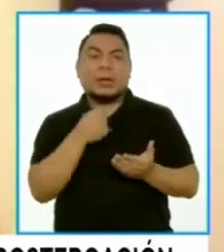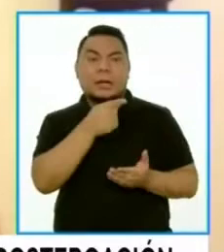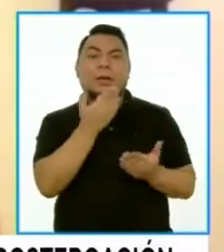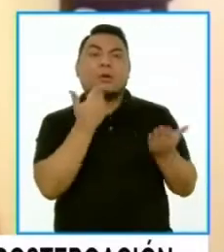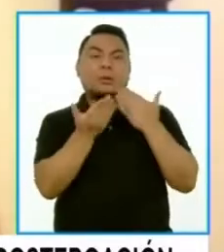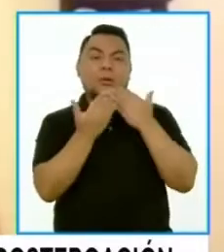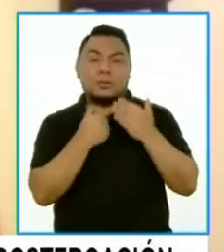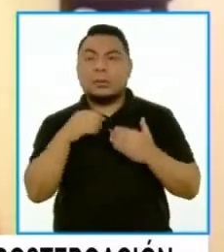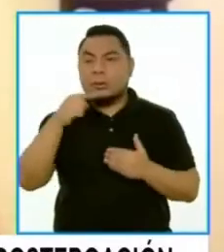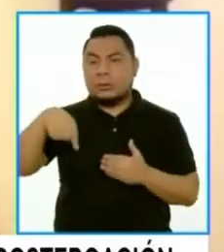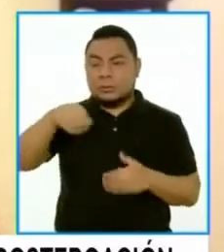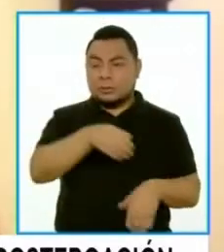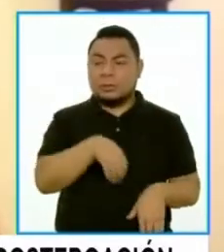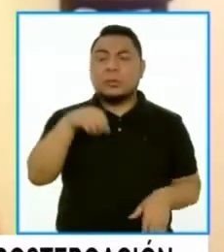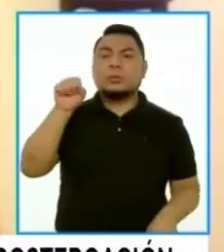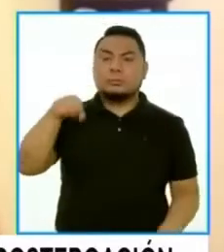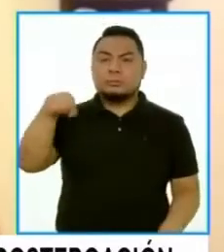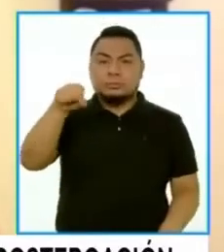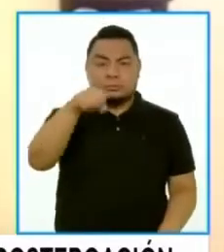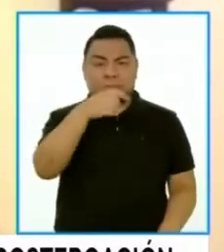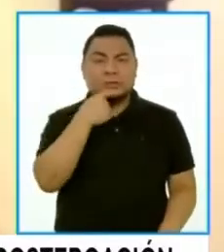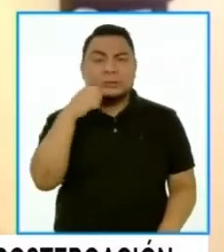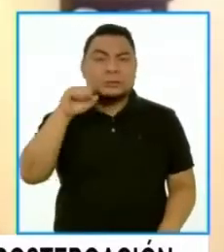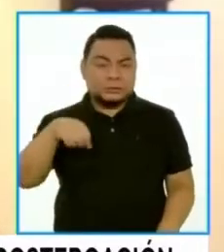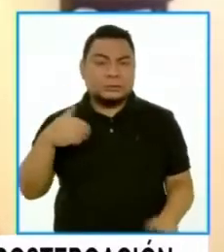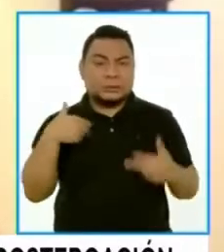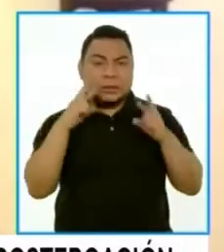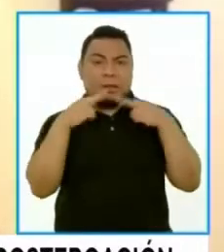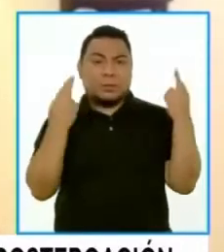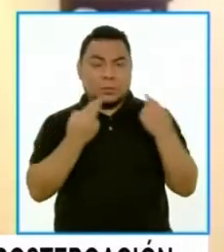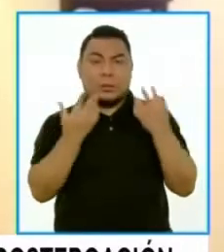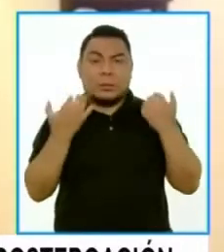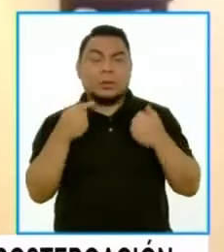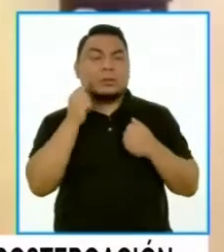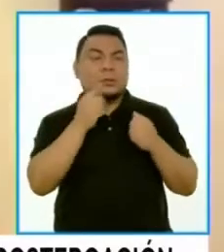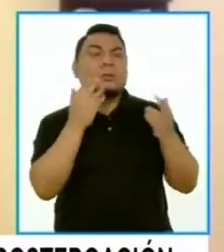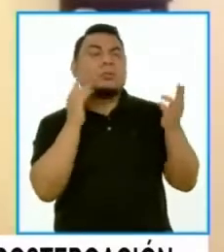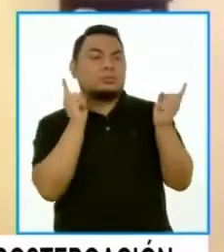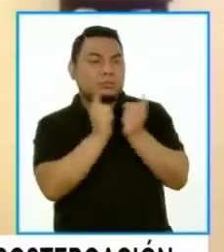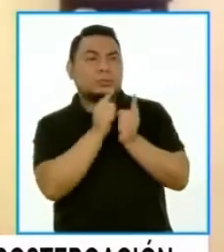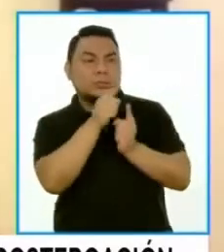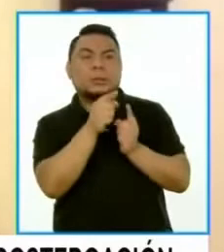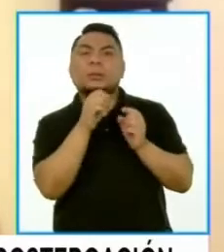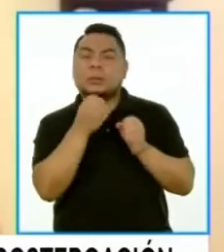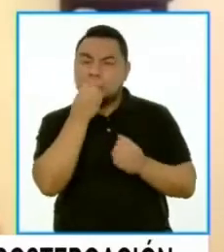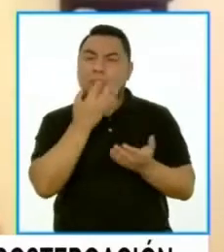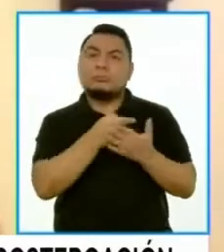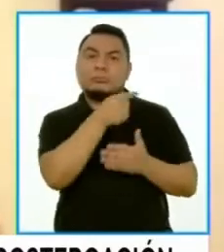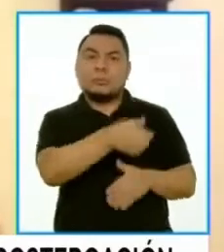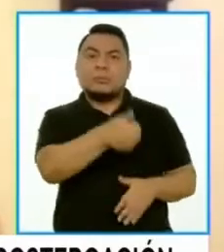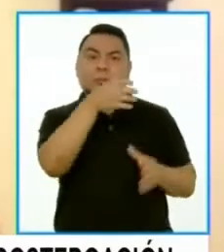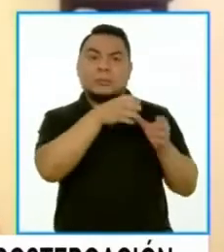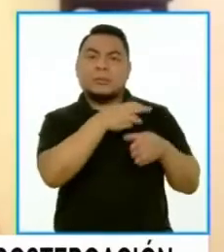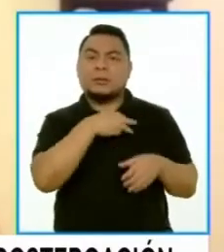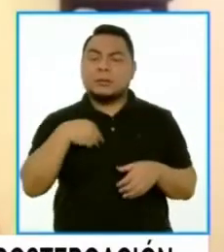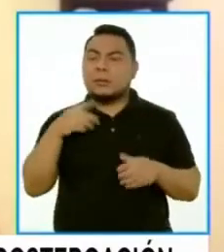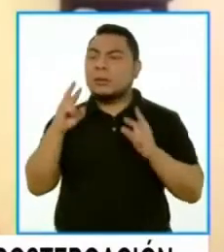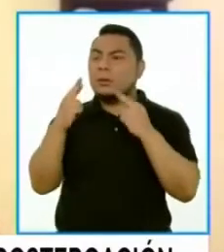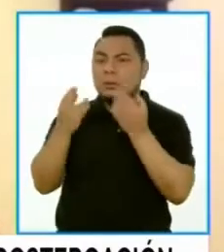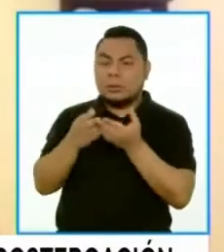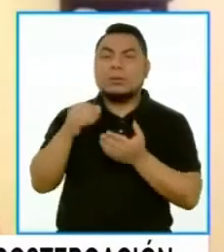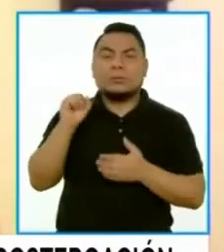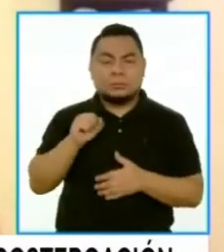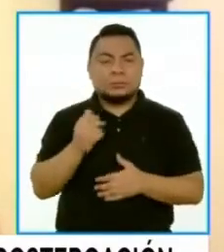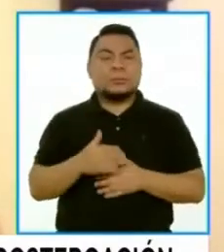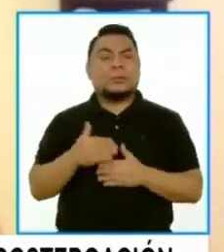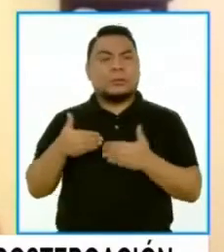la voluntad de la mayoría de bancadas de tener esta reunión, consensuar creo que eso es un buen gesto como para concertar medidas